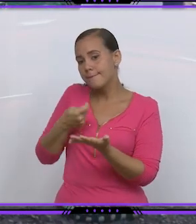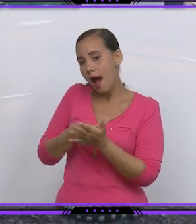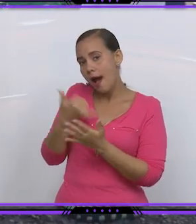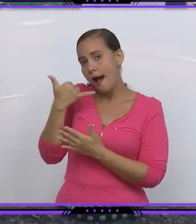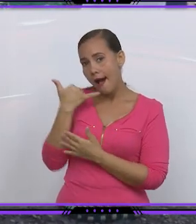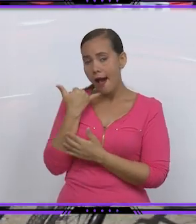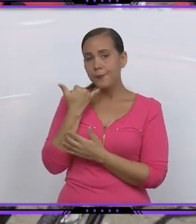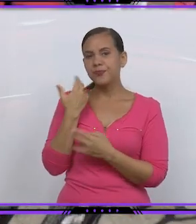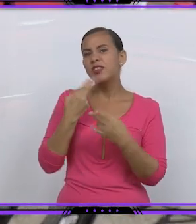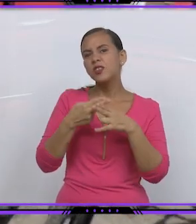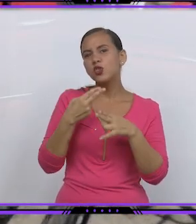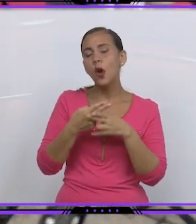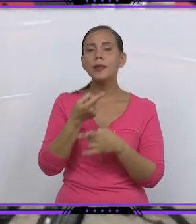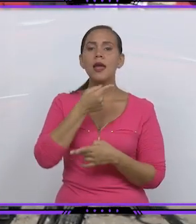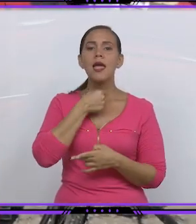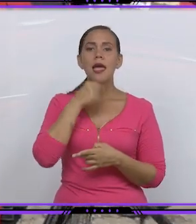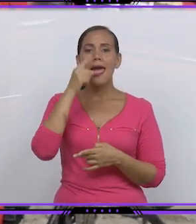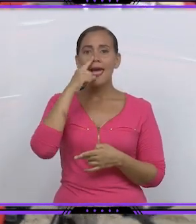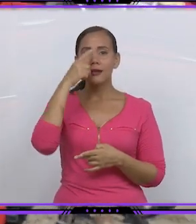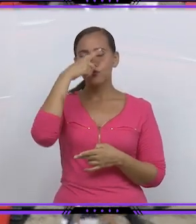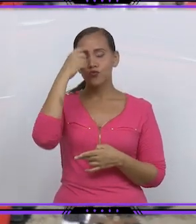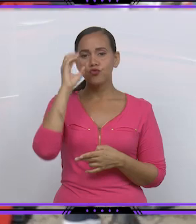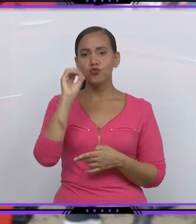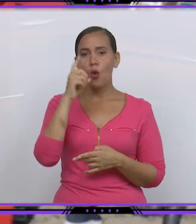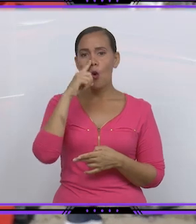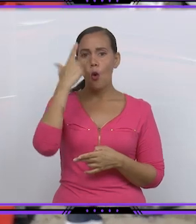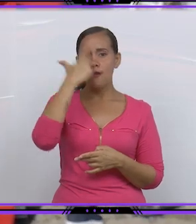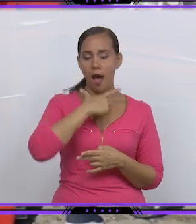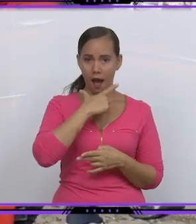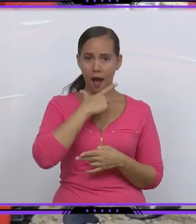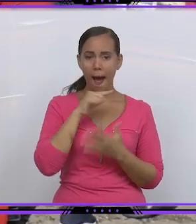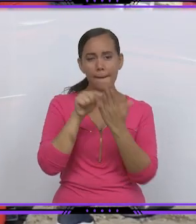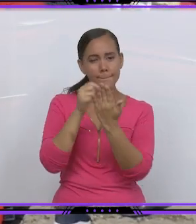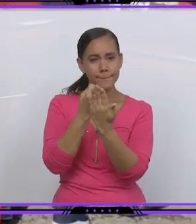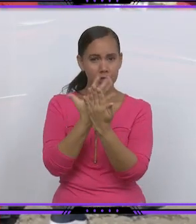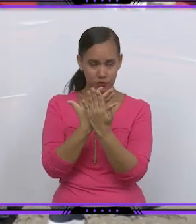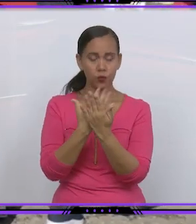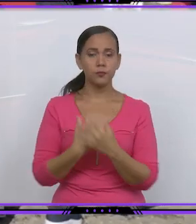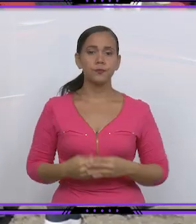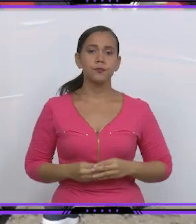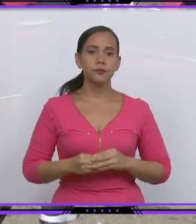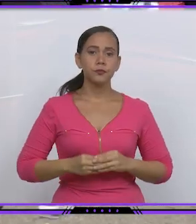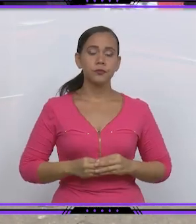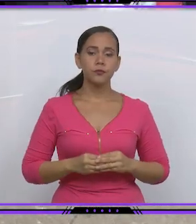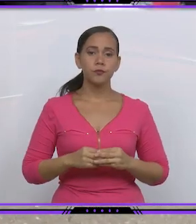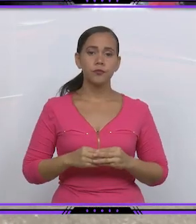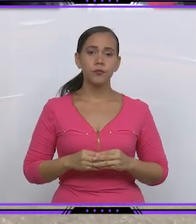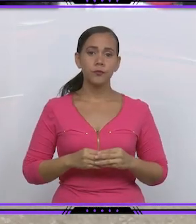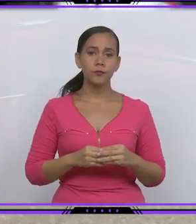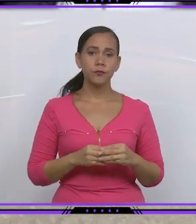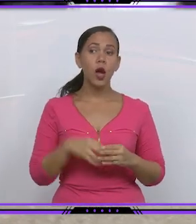plataformas. Creo que es una oportunidad que ha propiciado el gobierno de Matanzas de conjunto con el partido y las instituciones que estamos